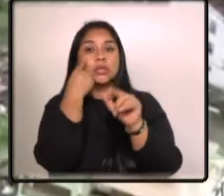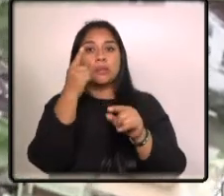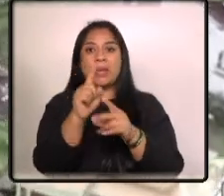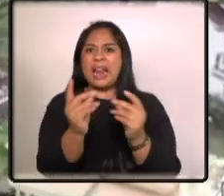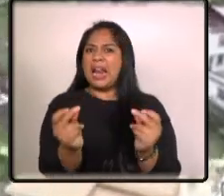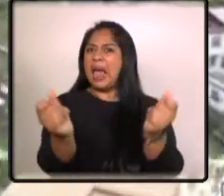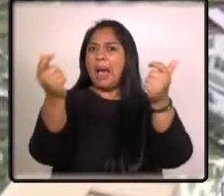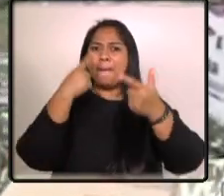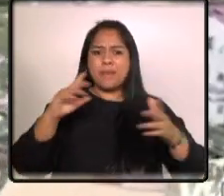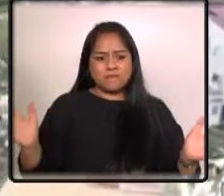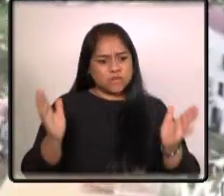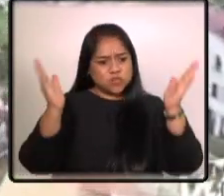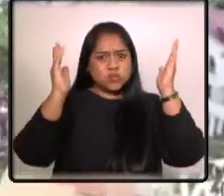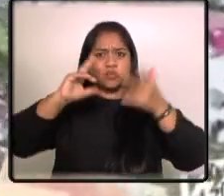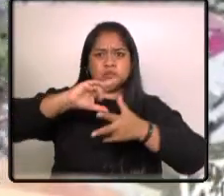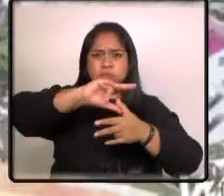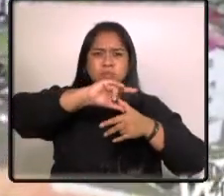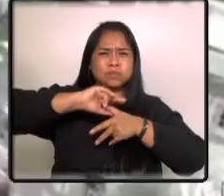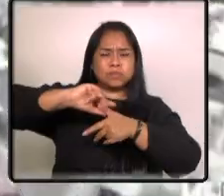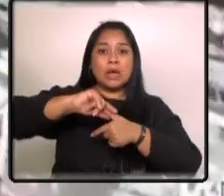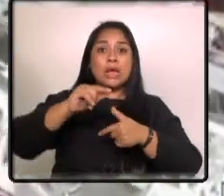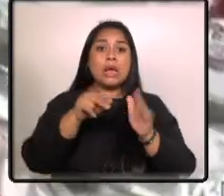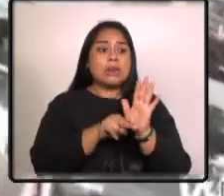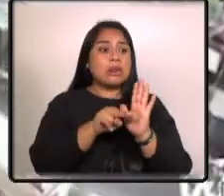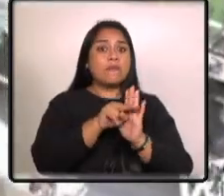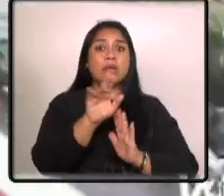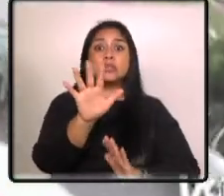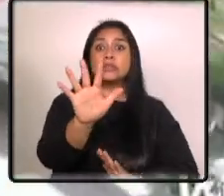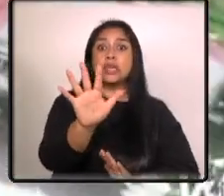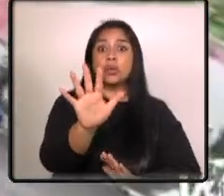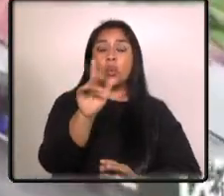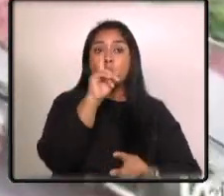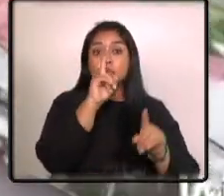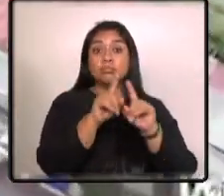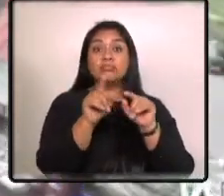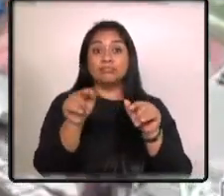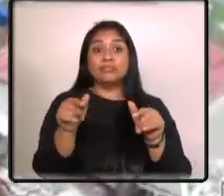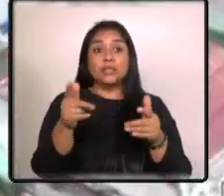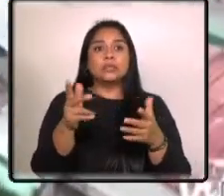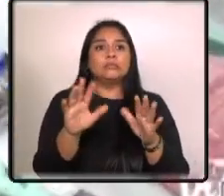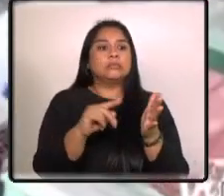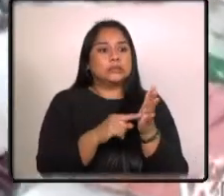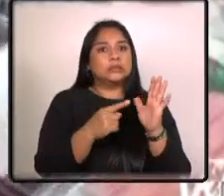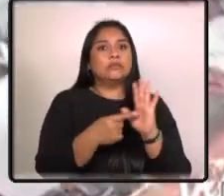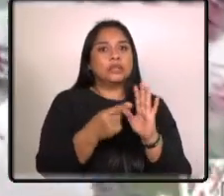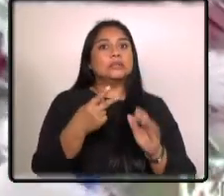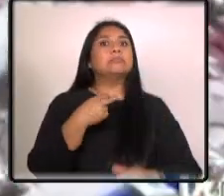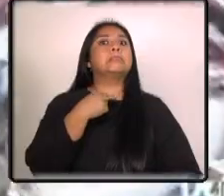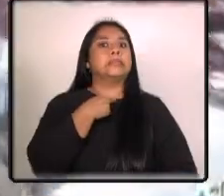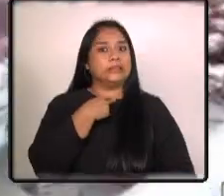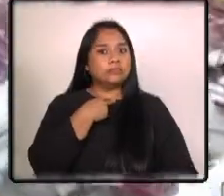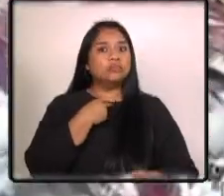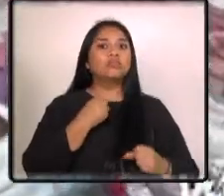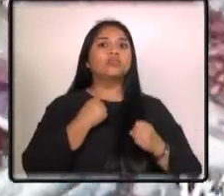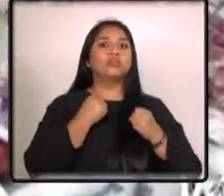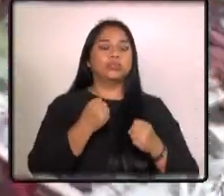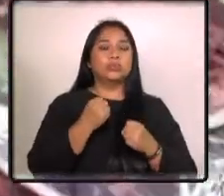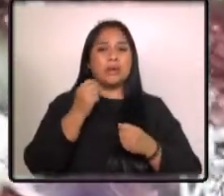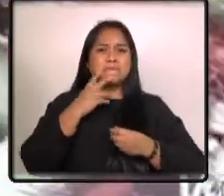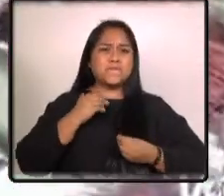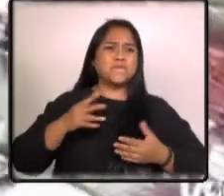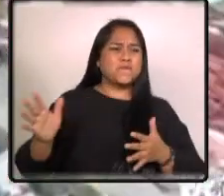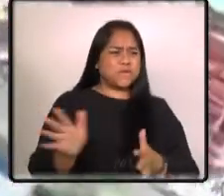rápida intensificación alcanzando la categoría 5 en la escala zafir simpson lo que representa un peligro extremo debido a sus vientos